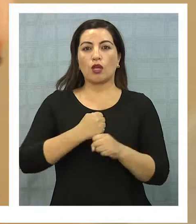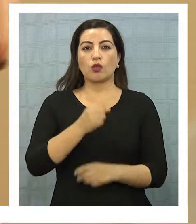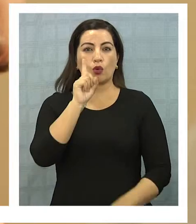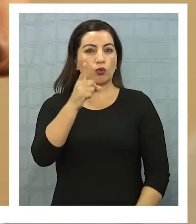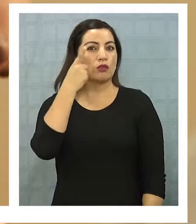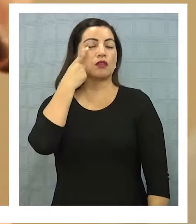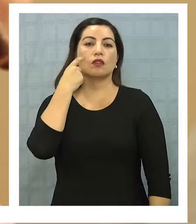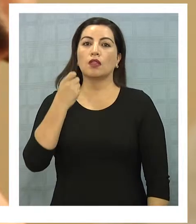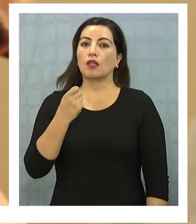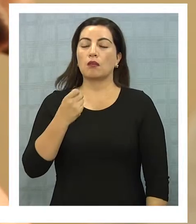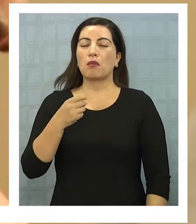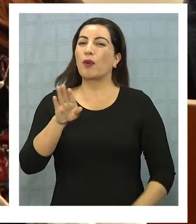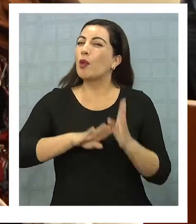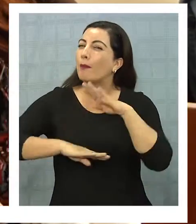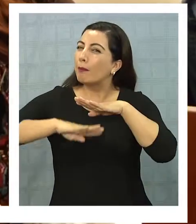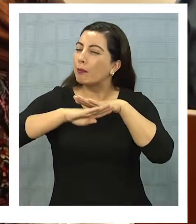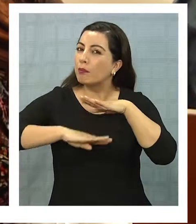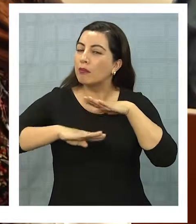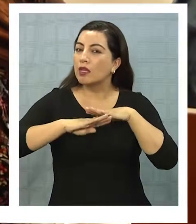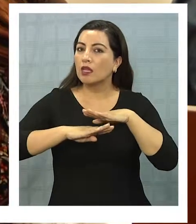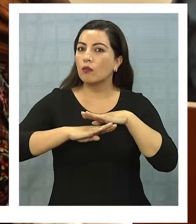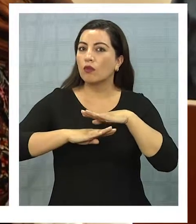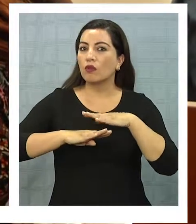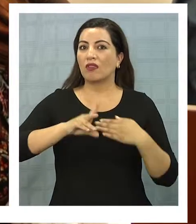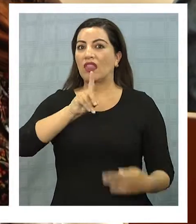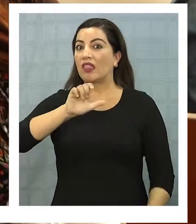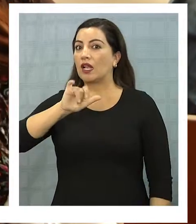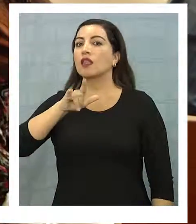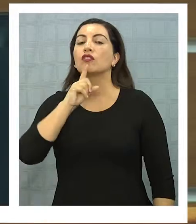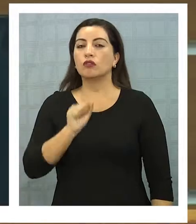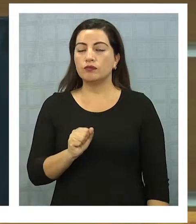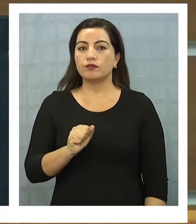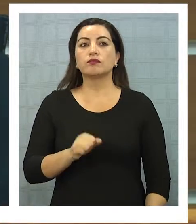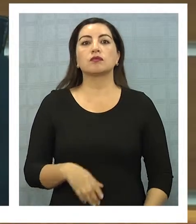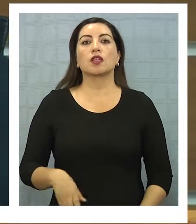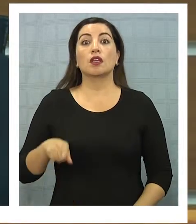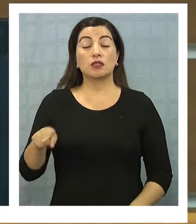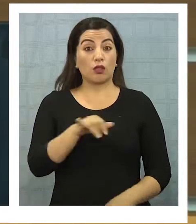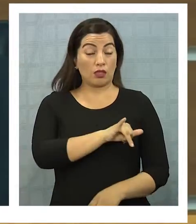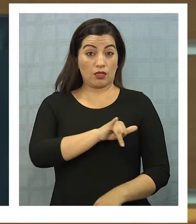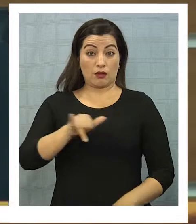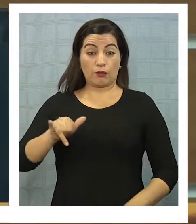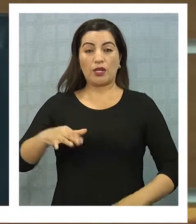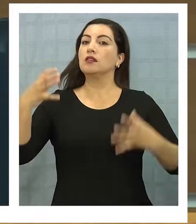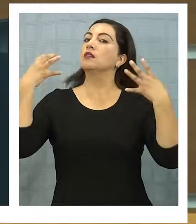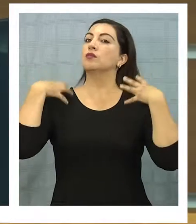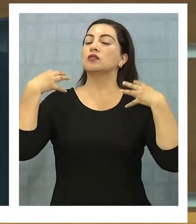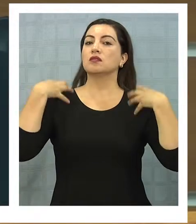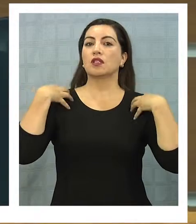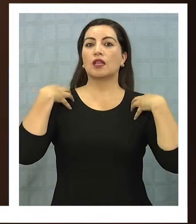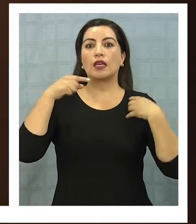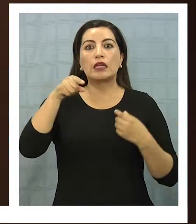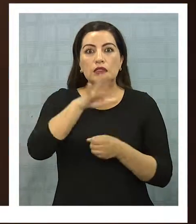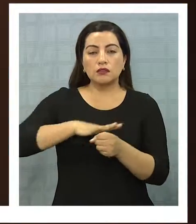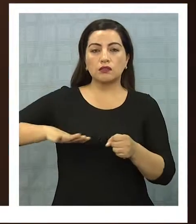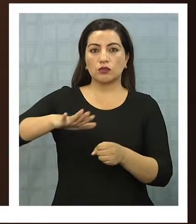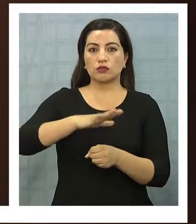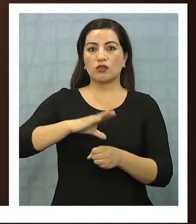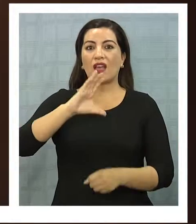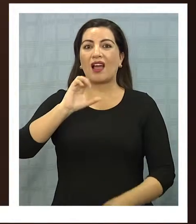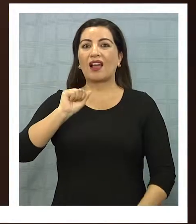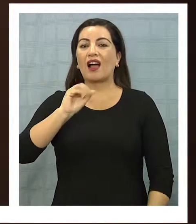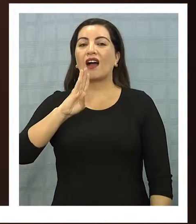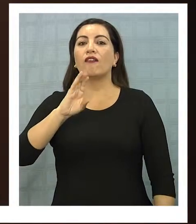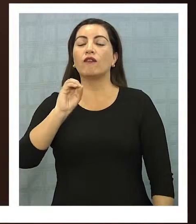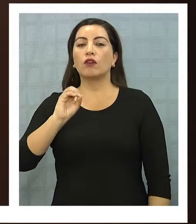día, que es la pena mínima asignada al delito. Como consecuencia de la responsabilidad que le cabe en este hecho, la cabo Alejandra